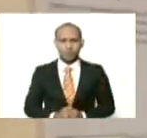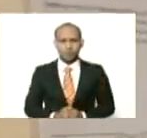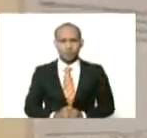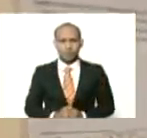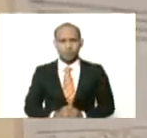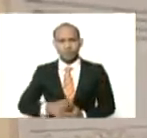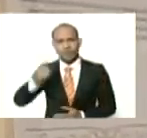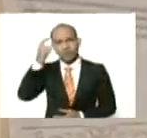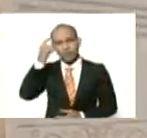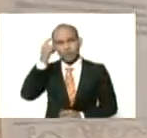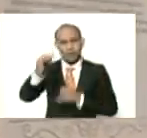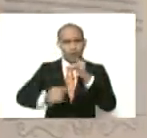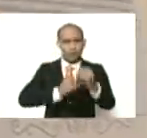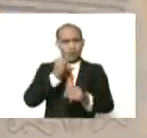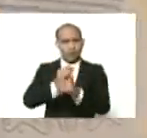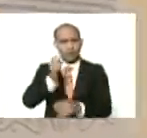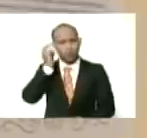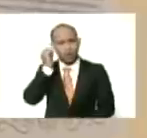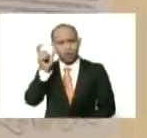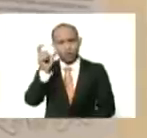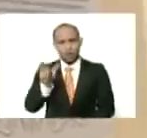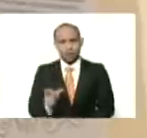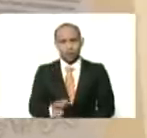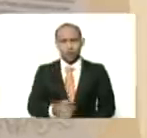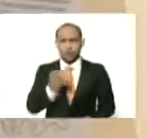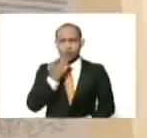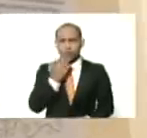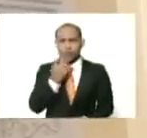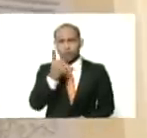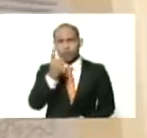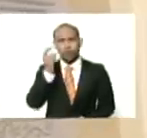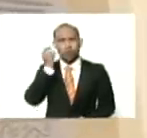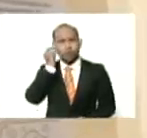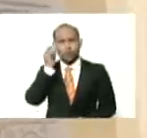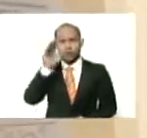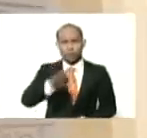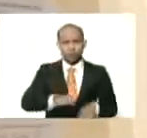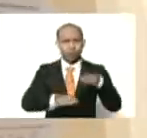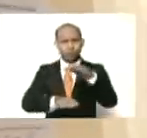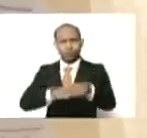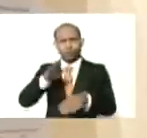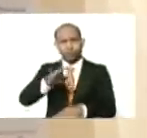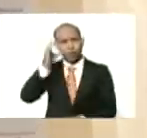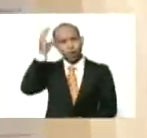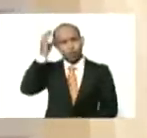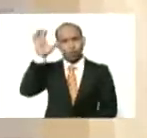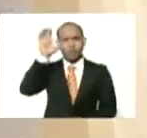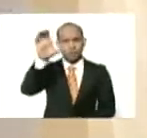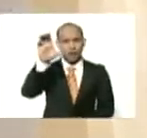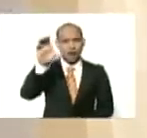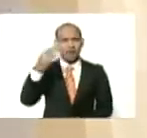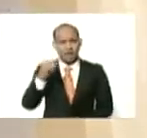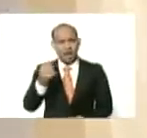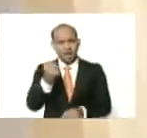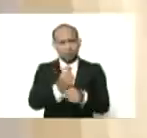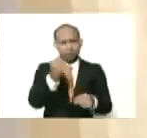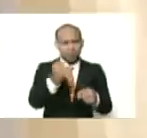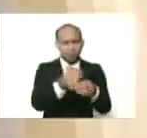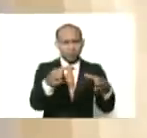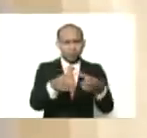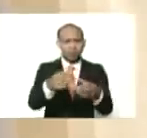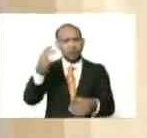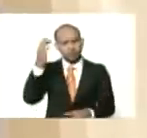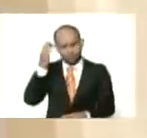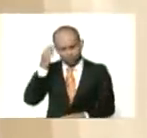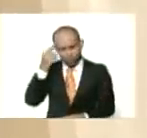al día internacional, de la mujer, y si una mujer, avanza con conciencia de patria, con conciencia de clase, precisamente lucha,